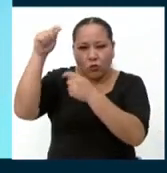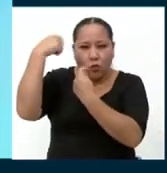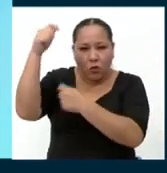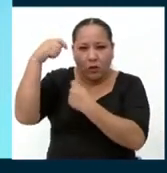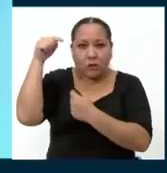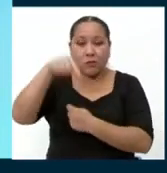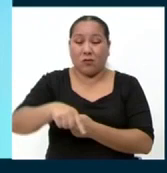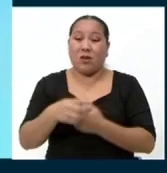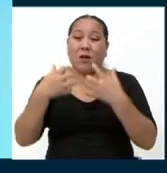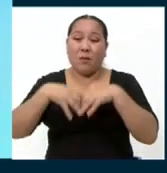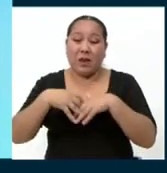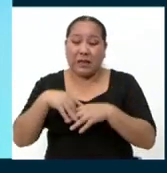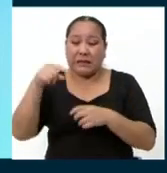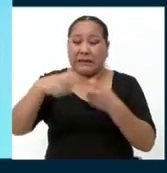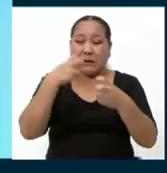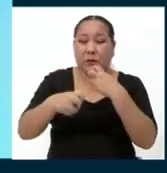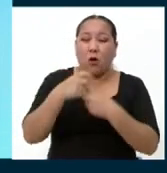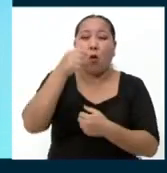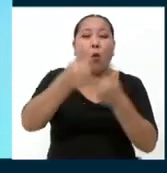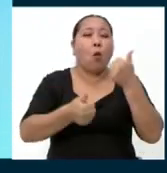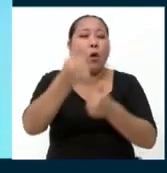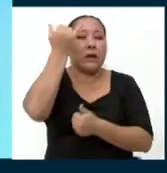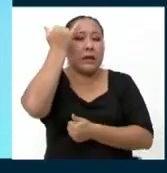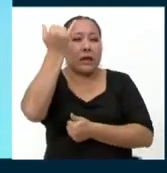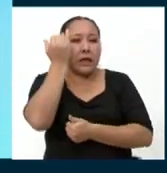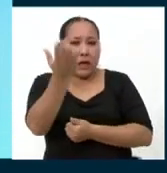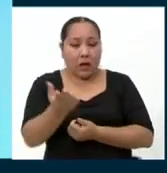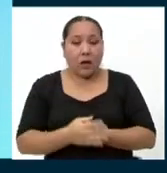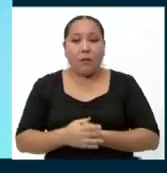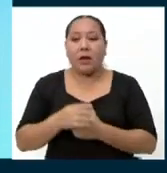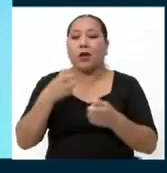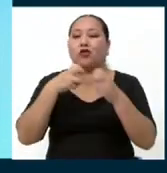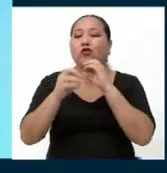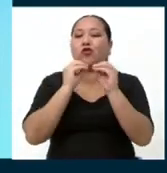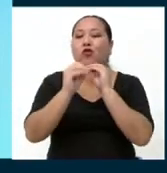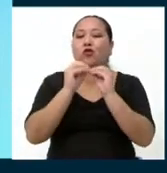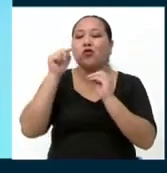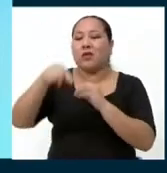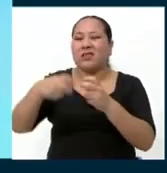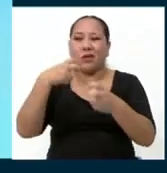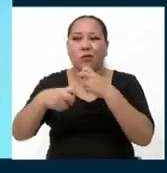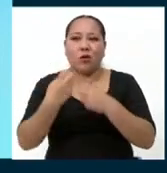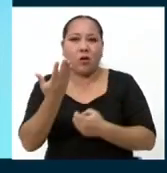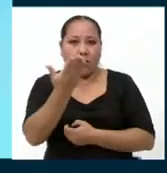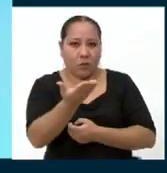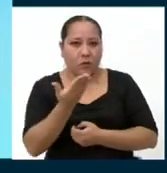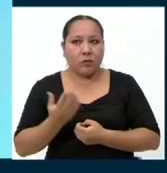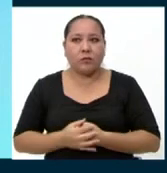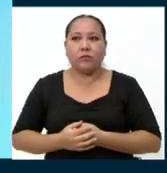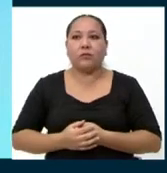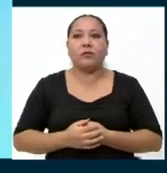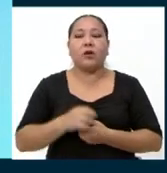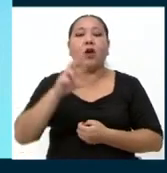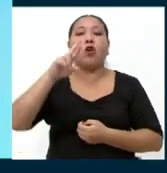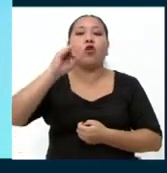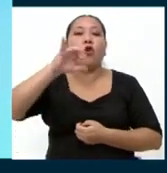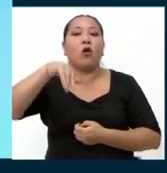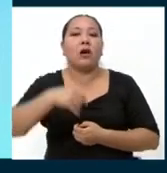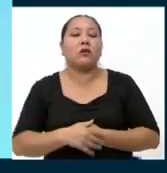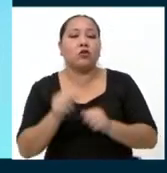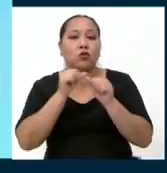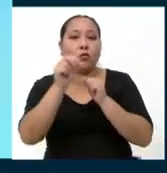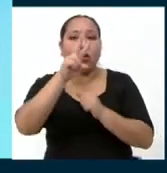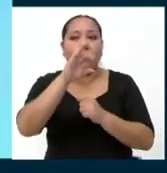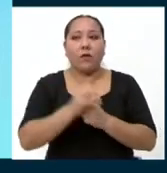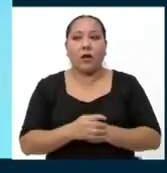encuentran en crisis. ¿Qué propone usted para enfrentar este problema? Candidata Liliana Rojas, número 20 de Fuerza Popular,